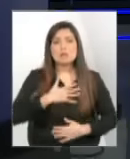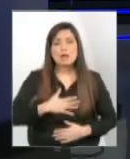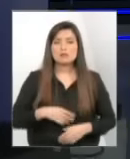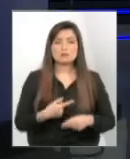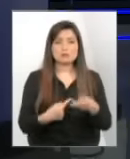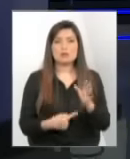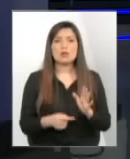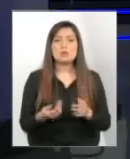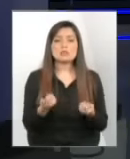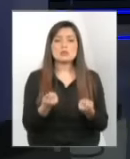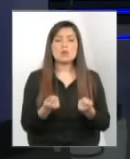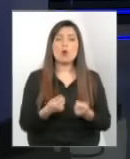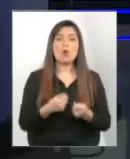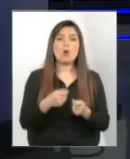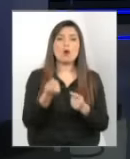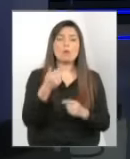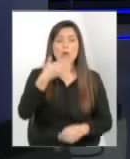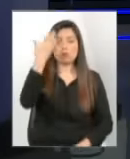dopados